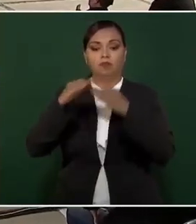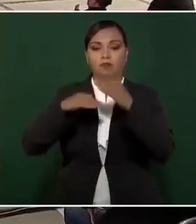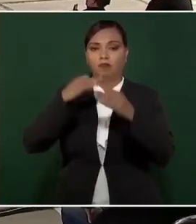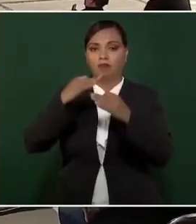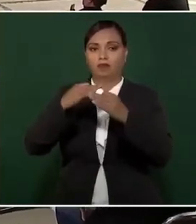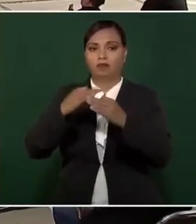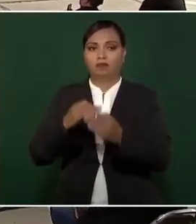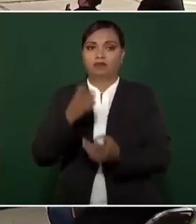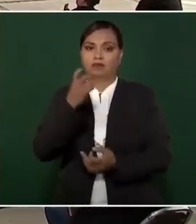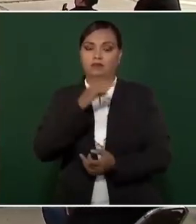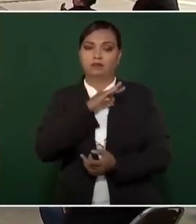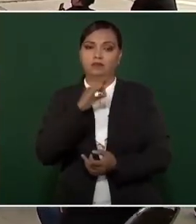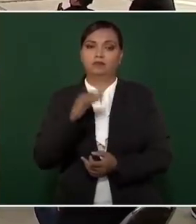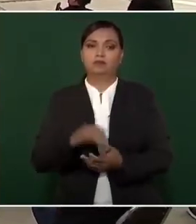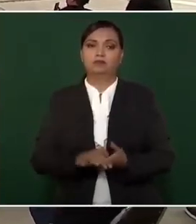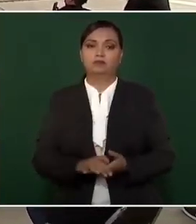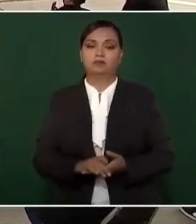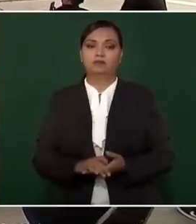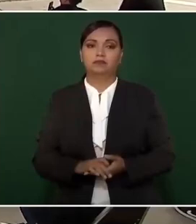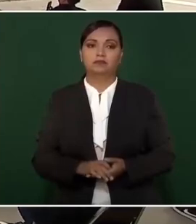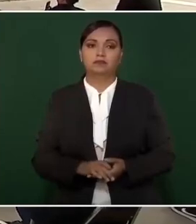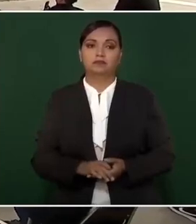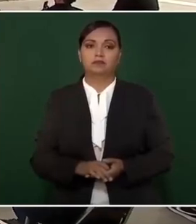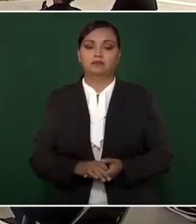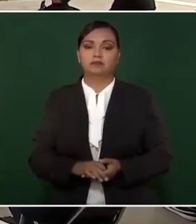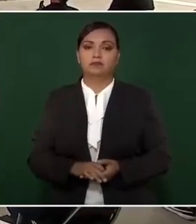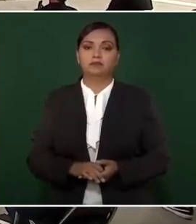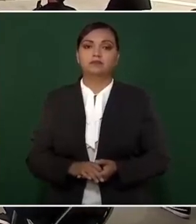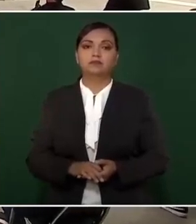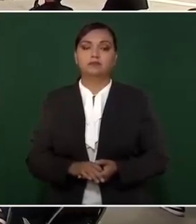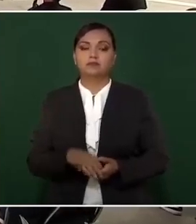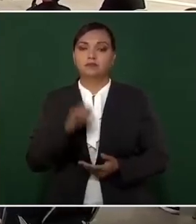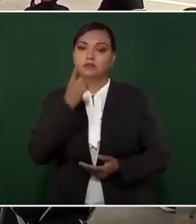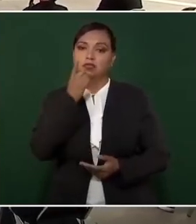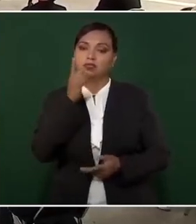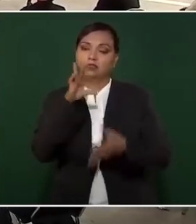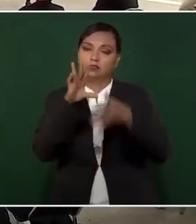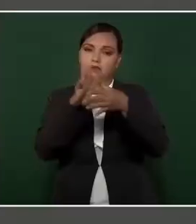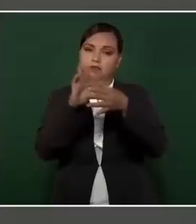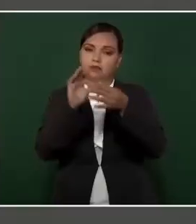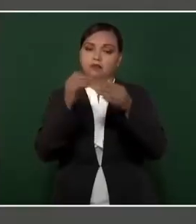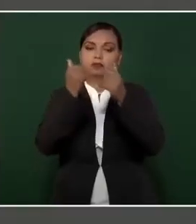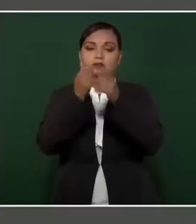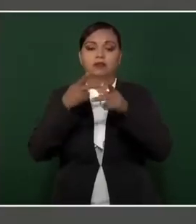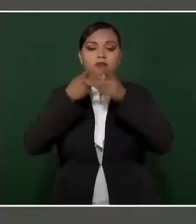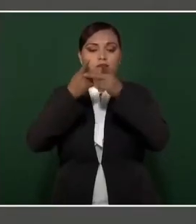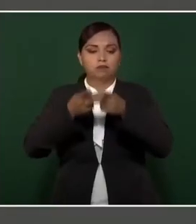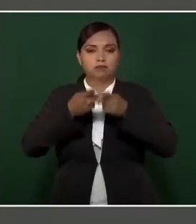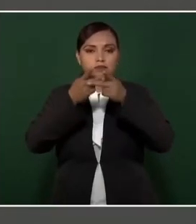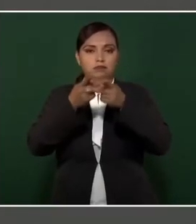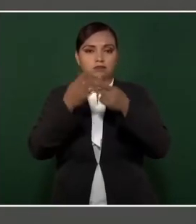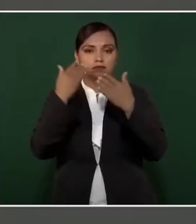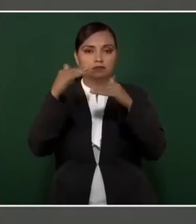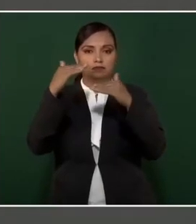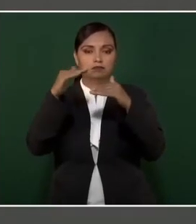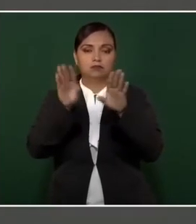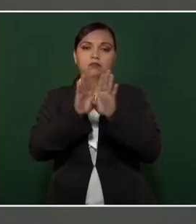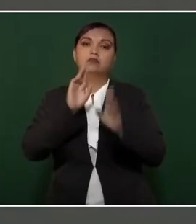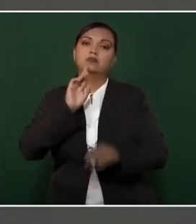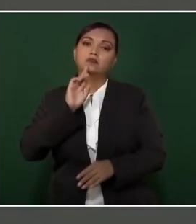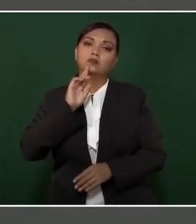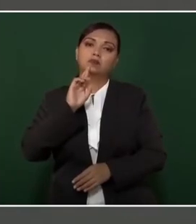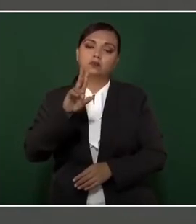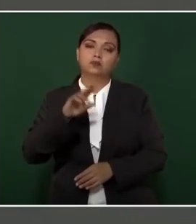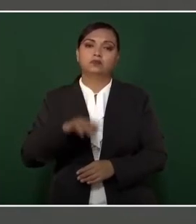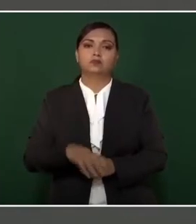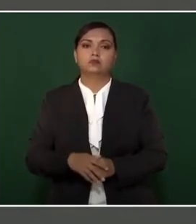Eso es lo que puedo yo comentar y estar pendiente de los resultados.